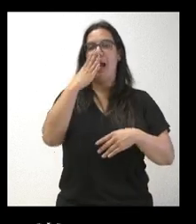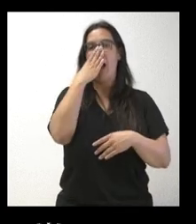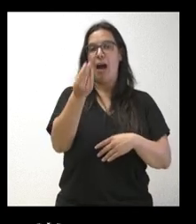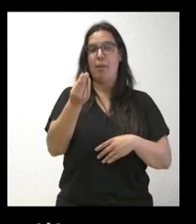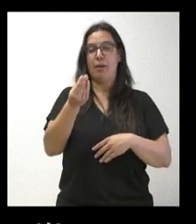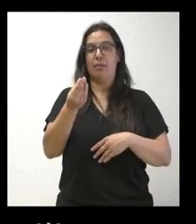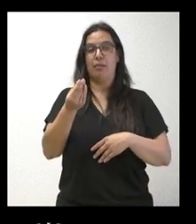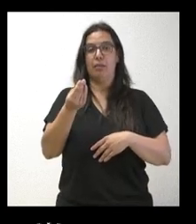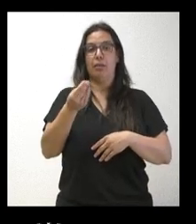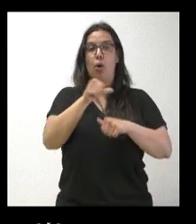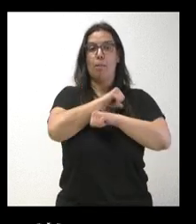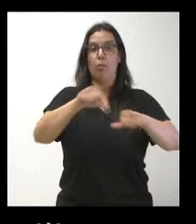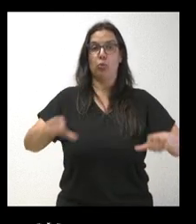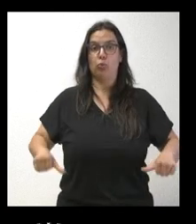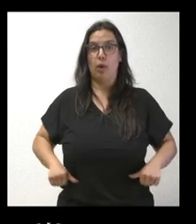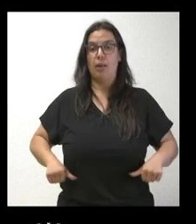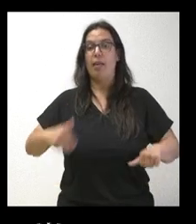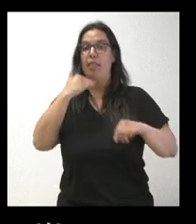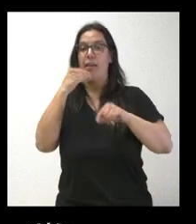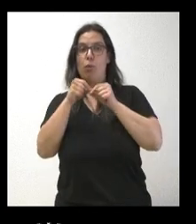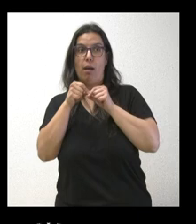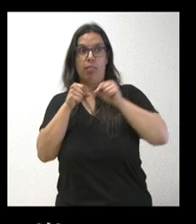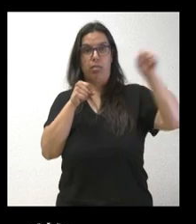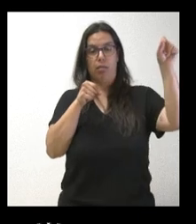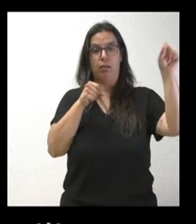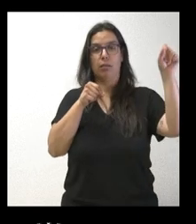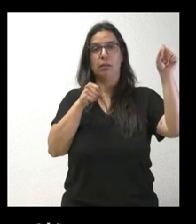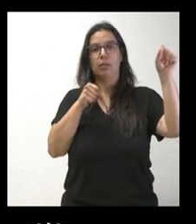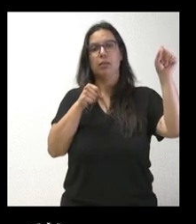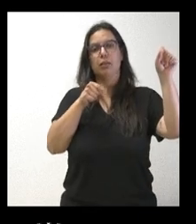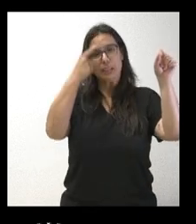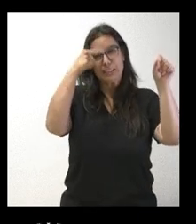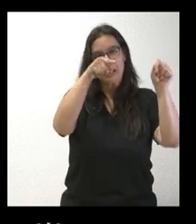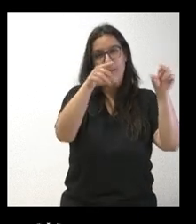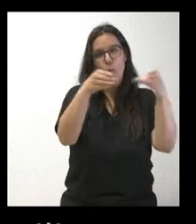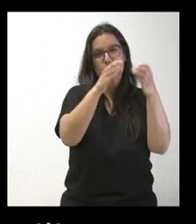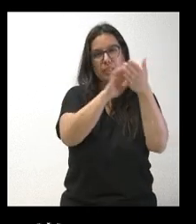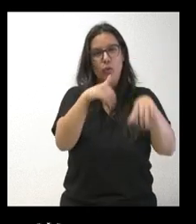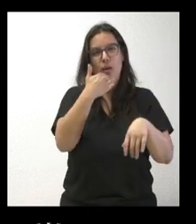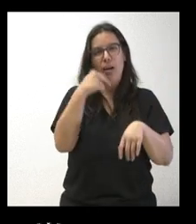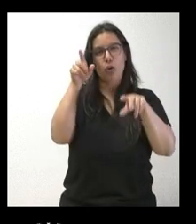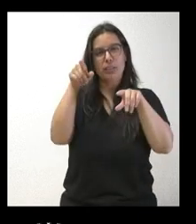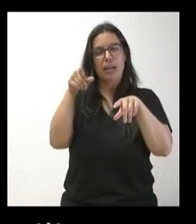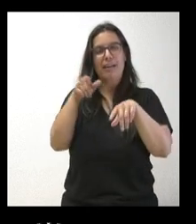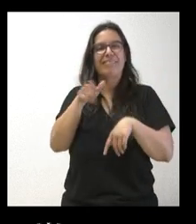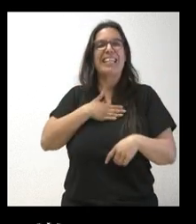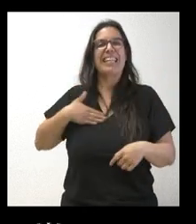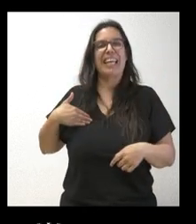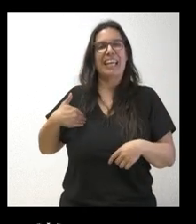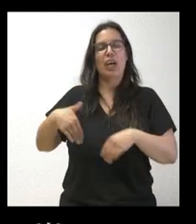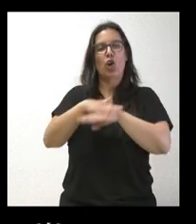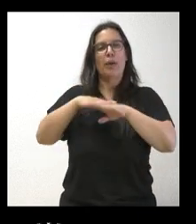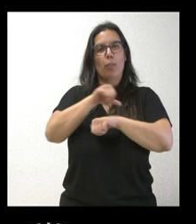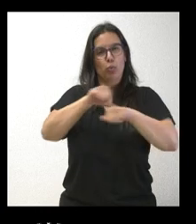también por Braganza y Zamora? No sé si es tan tanto la Junta de Castilla y León de estas intenciones del gobierno